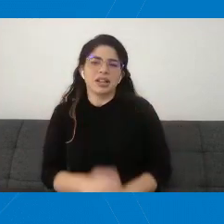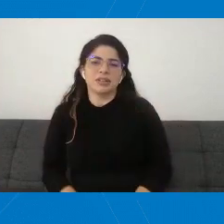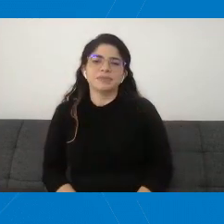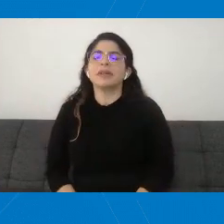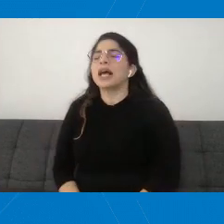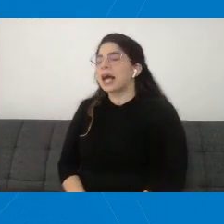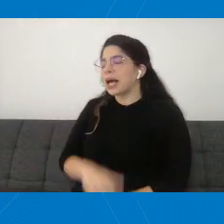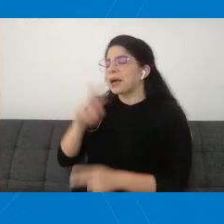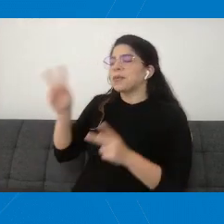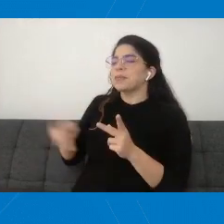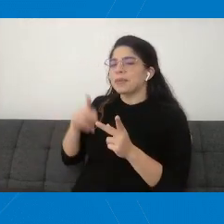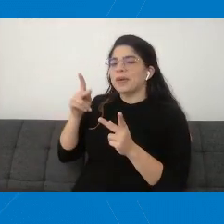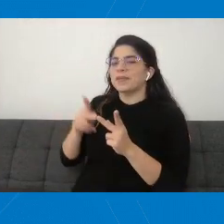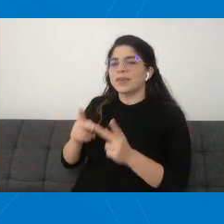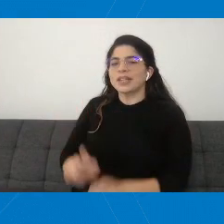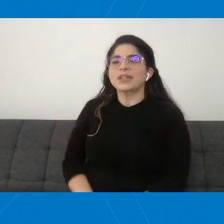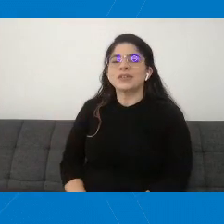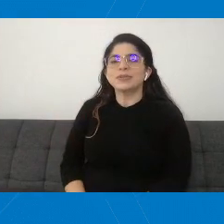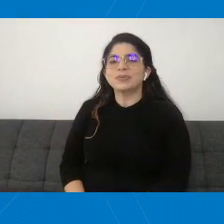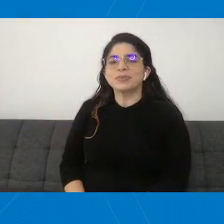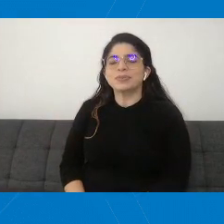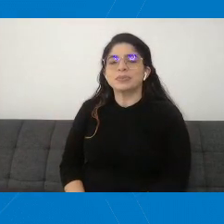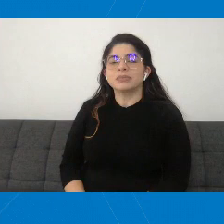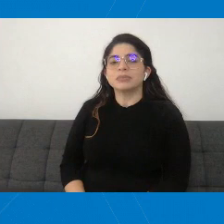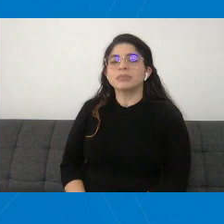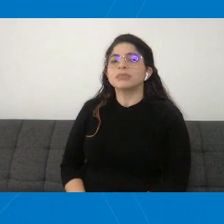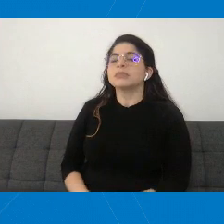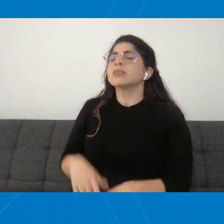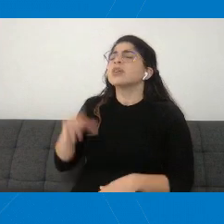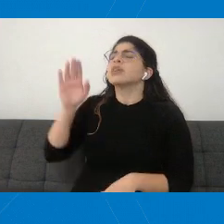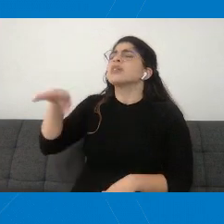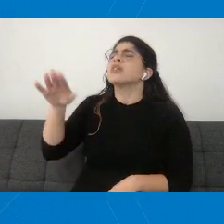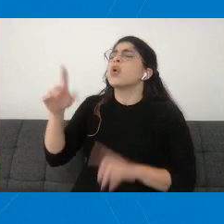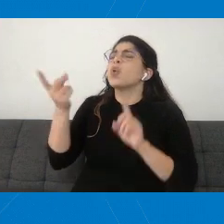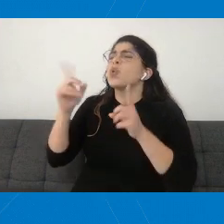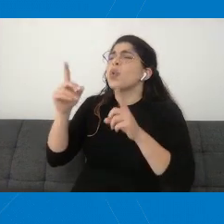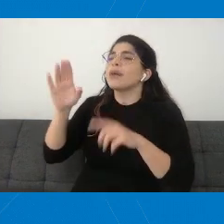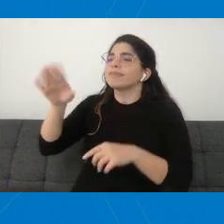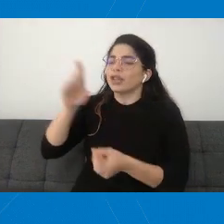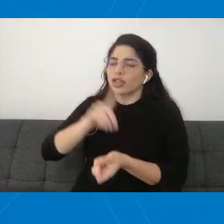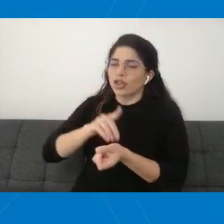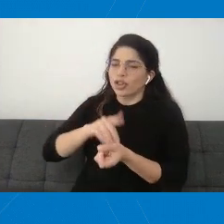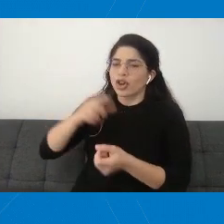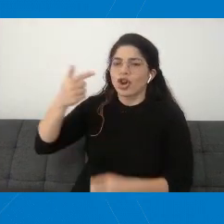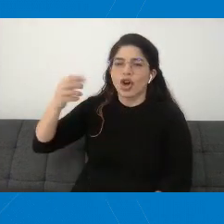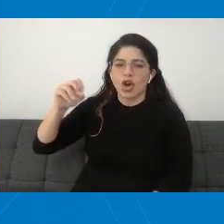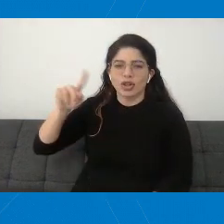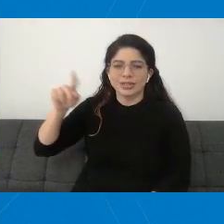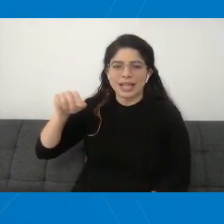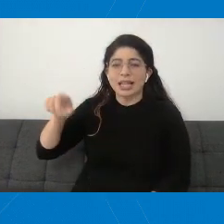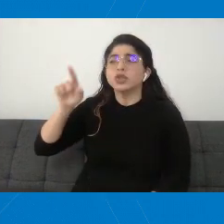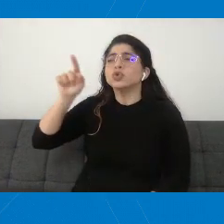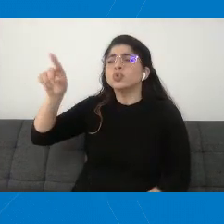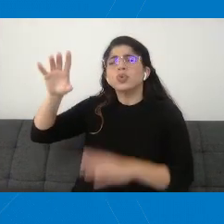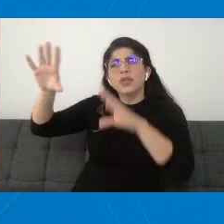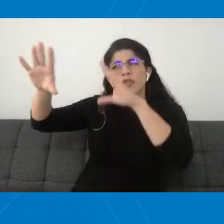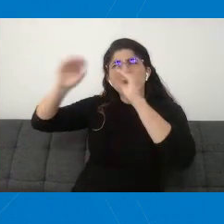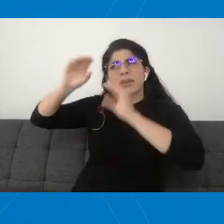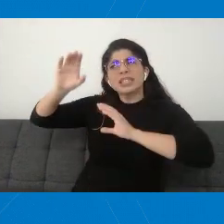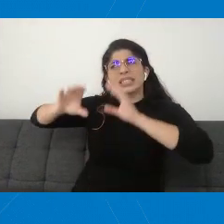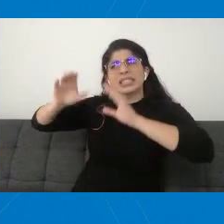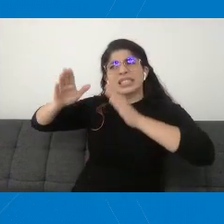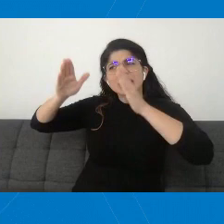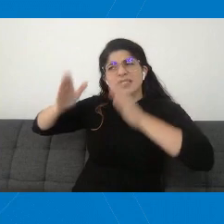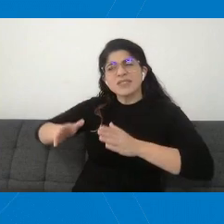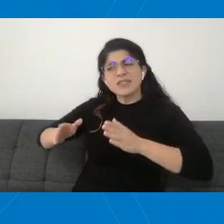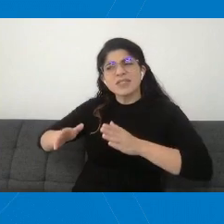Perfecto. ¿Qué información científica, doctor González, tienen para garantizar la seguridad